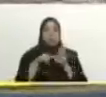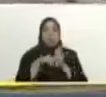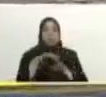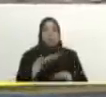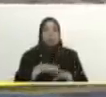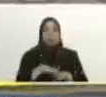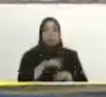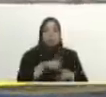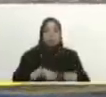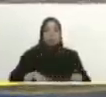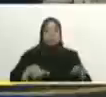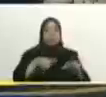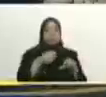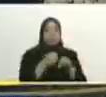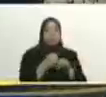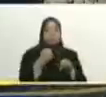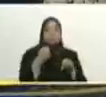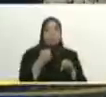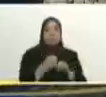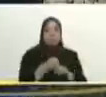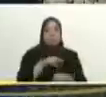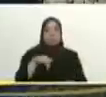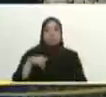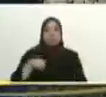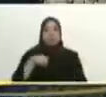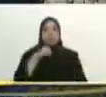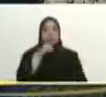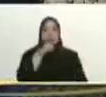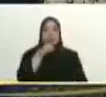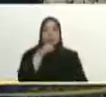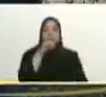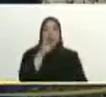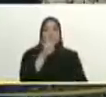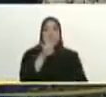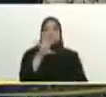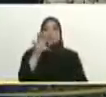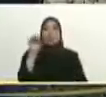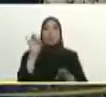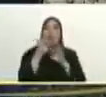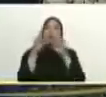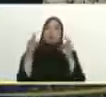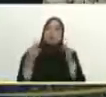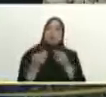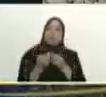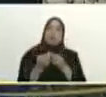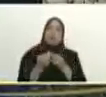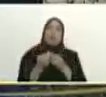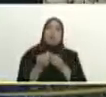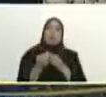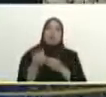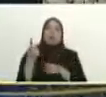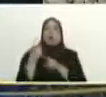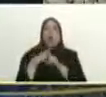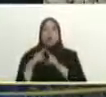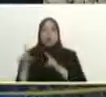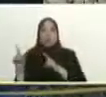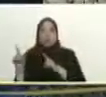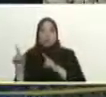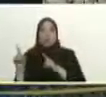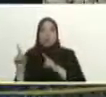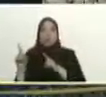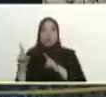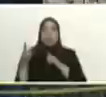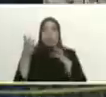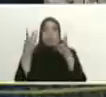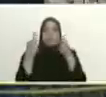lugar que se llama Barrio del Río que también hay una comunidad de más de 450 familias también estamos aquí en otro sector aquí de Andrés